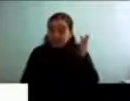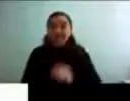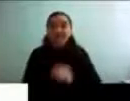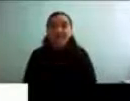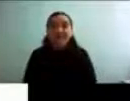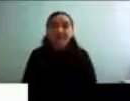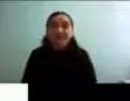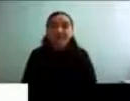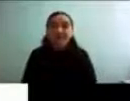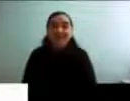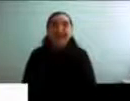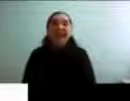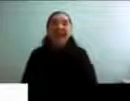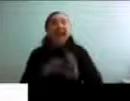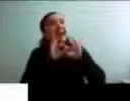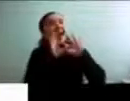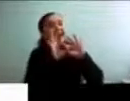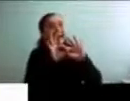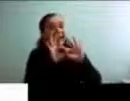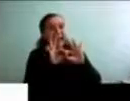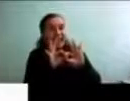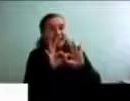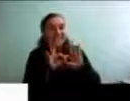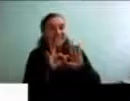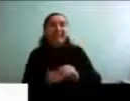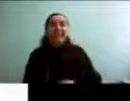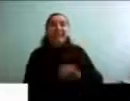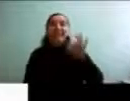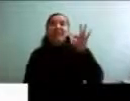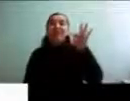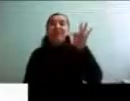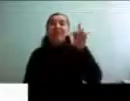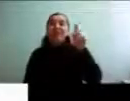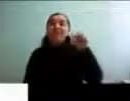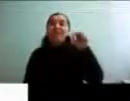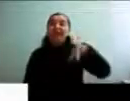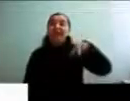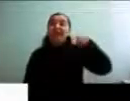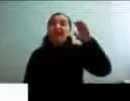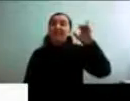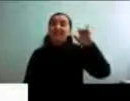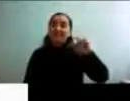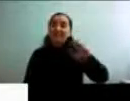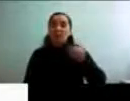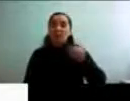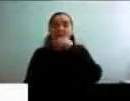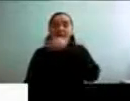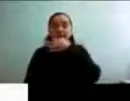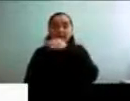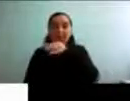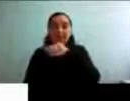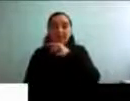Francisco, gracias por el pase para las frutas. Y quería empezar con esta cita de Paracelso,